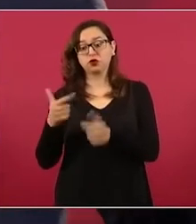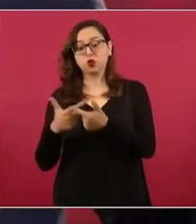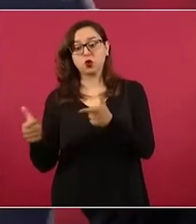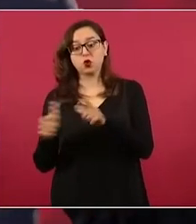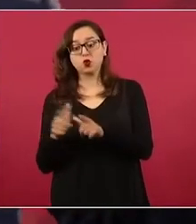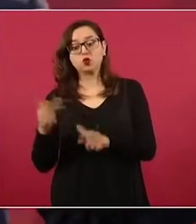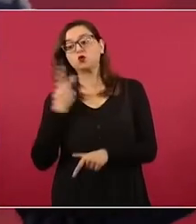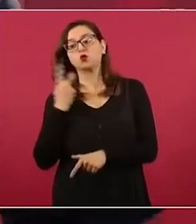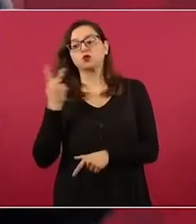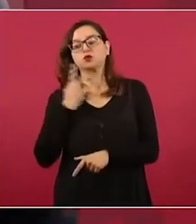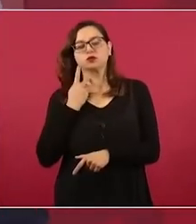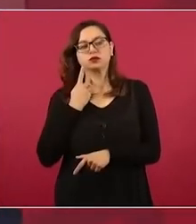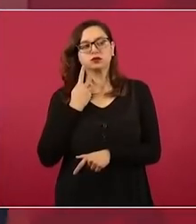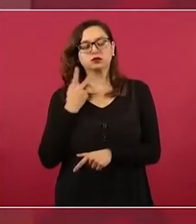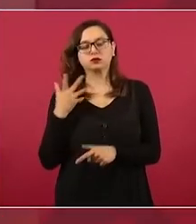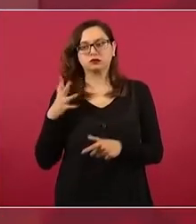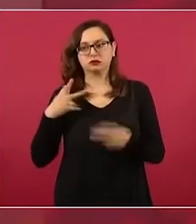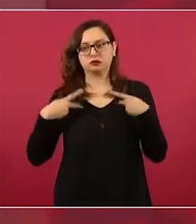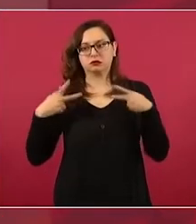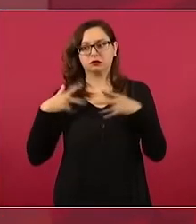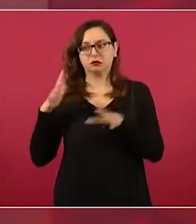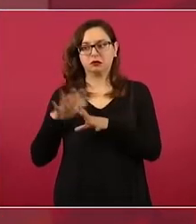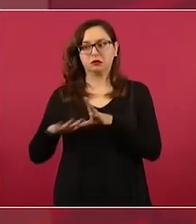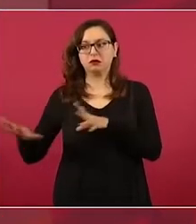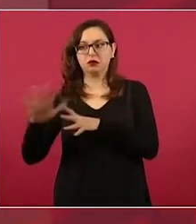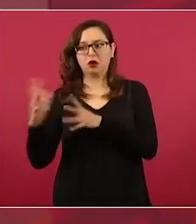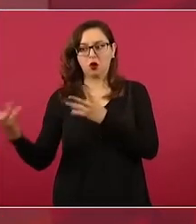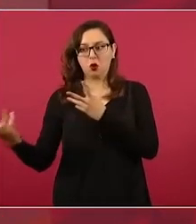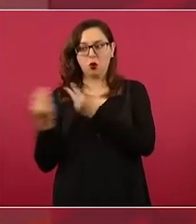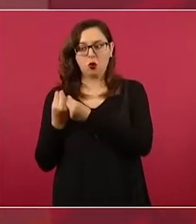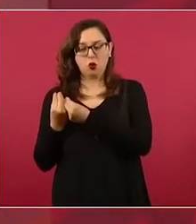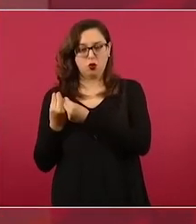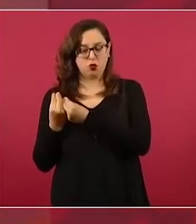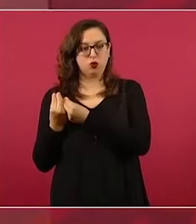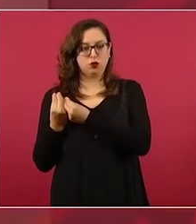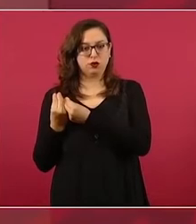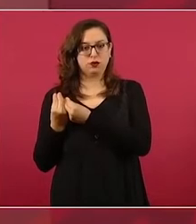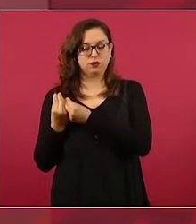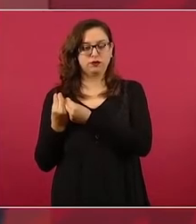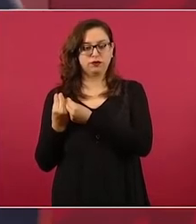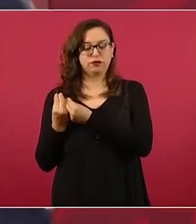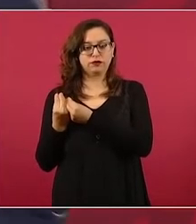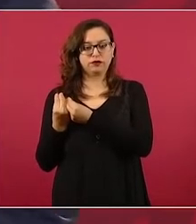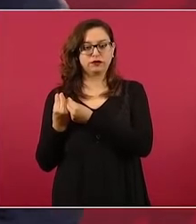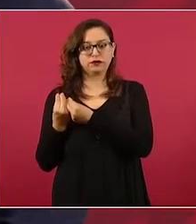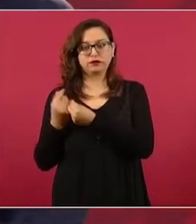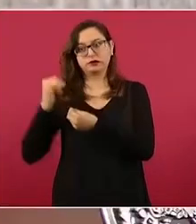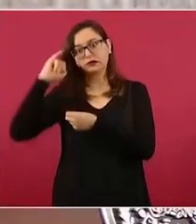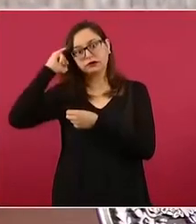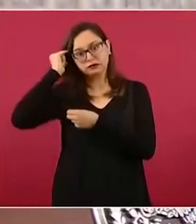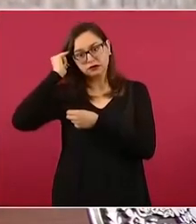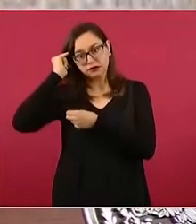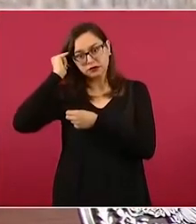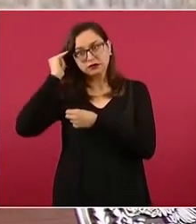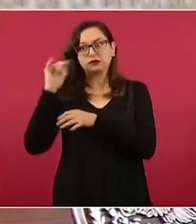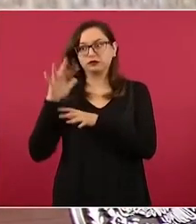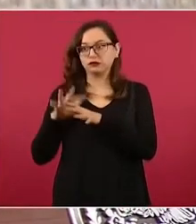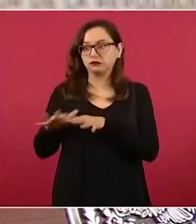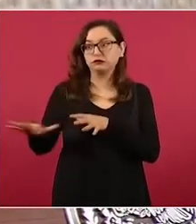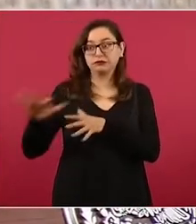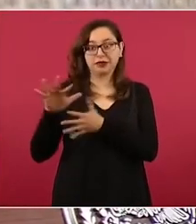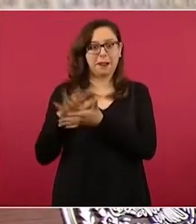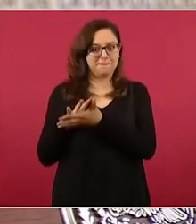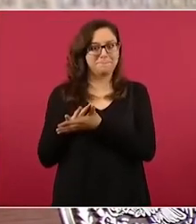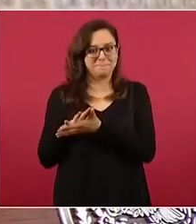movimiento popular y los indígenas, que son